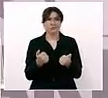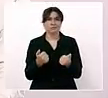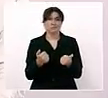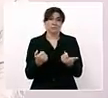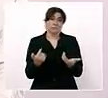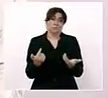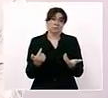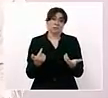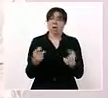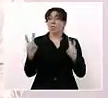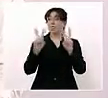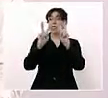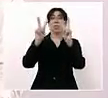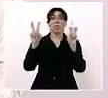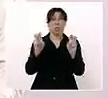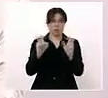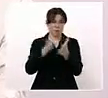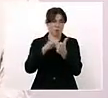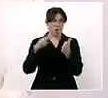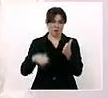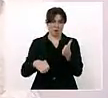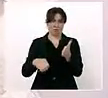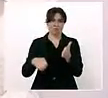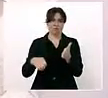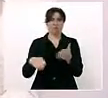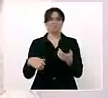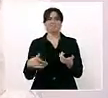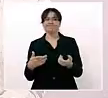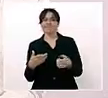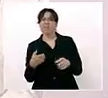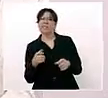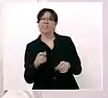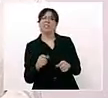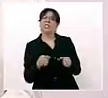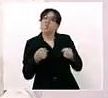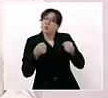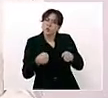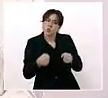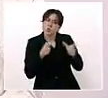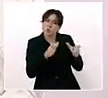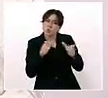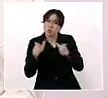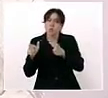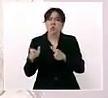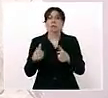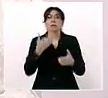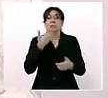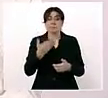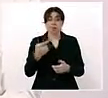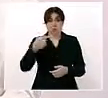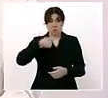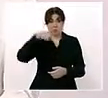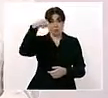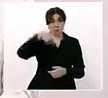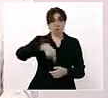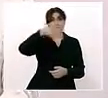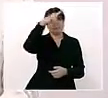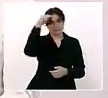la seguridad. Si yo fuese en Nayarita y me preguntaran